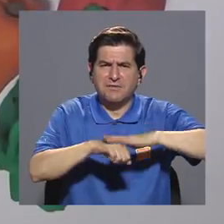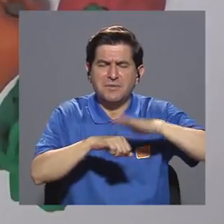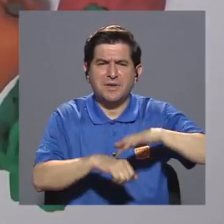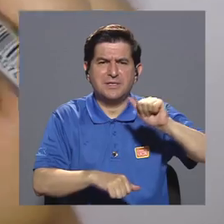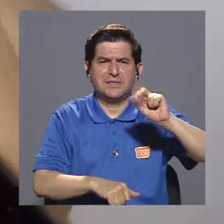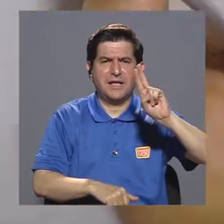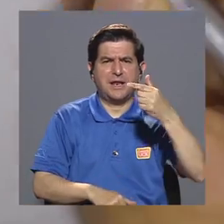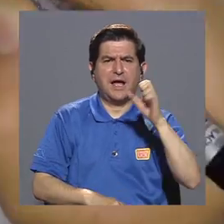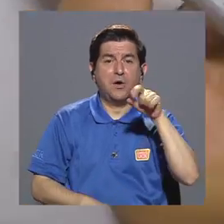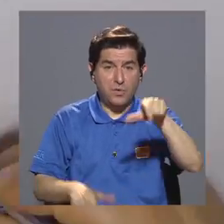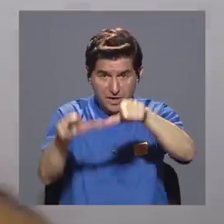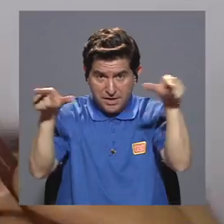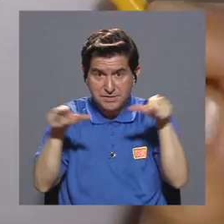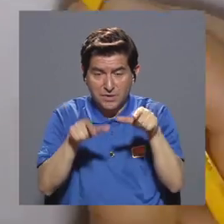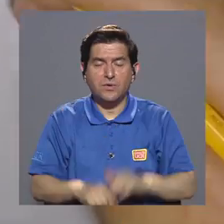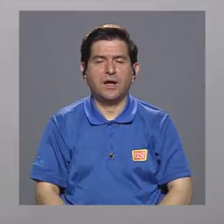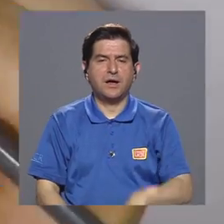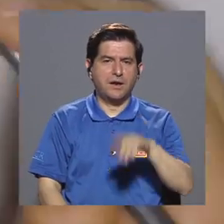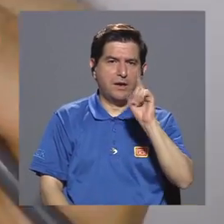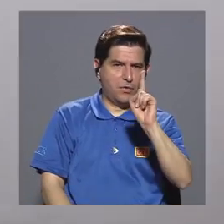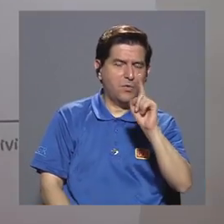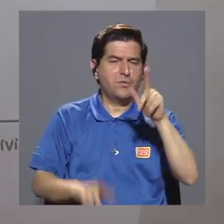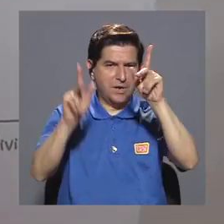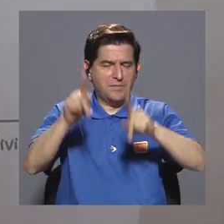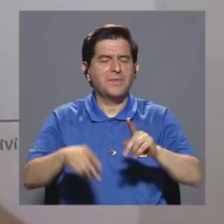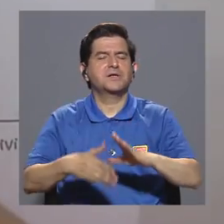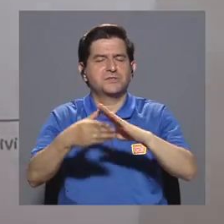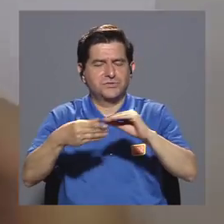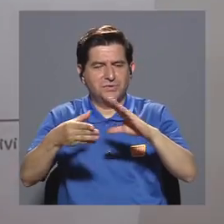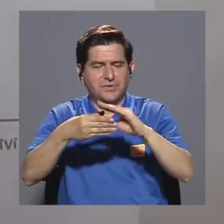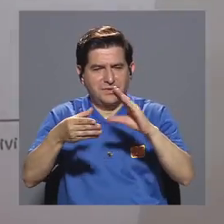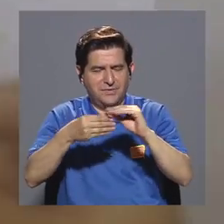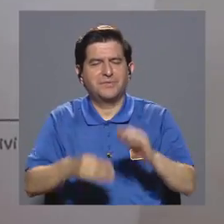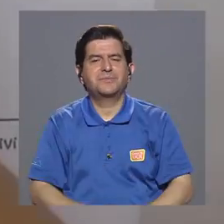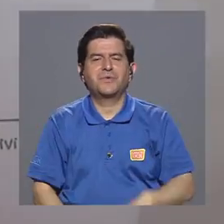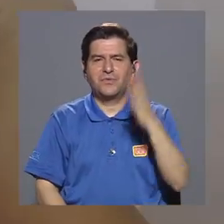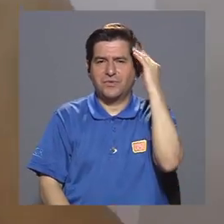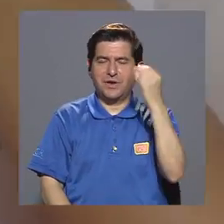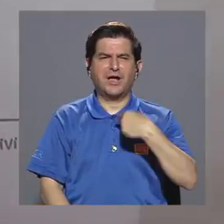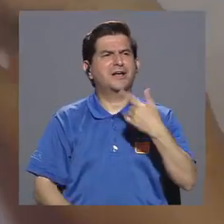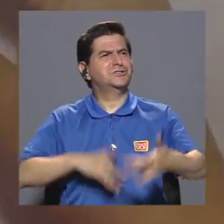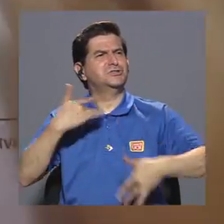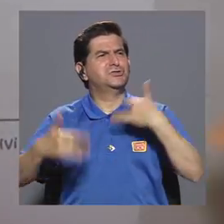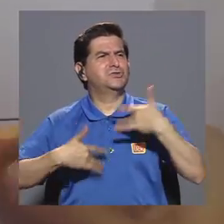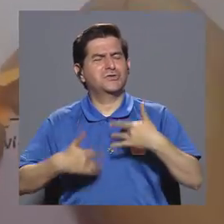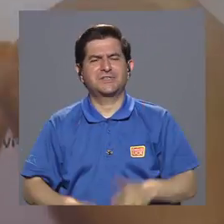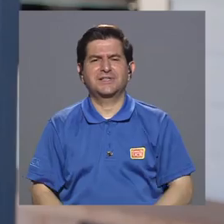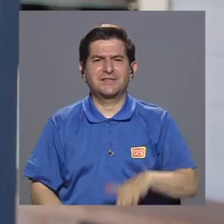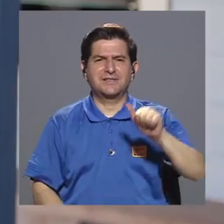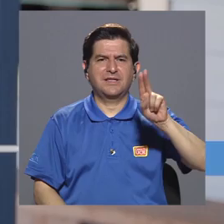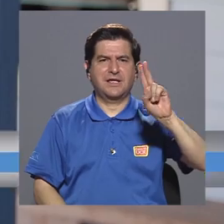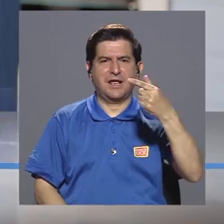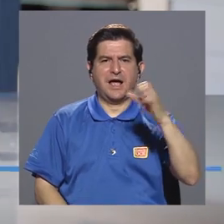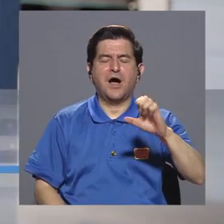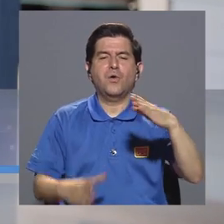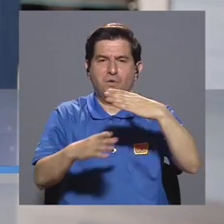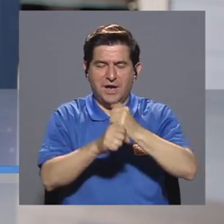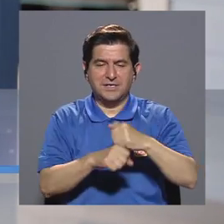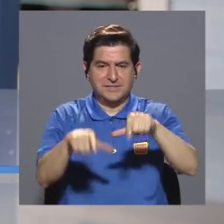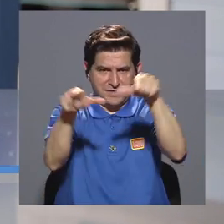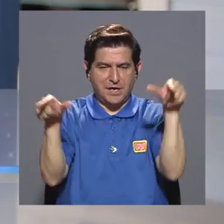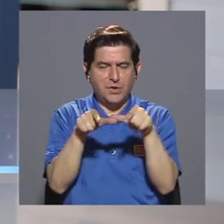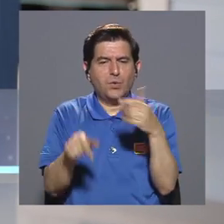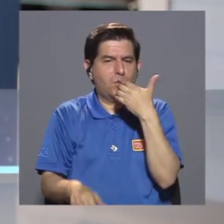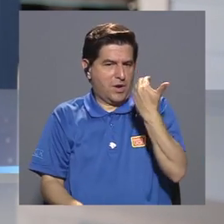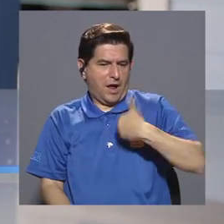permitió a AUGE llegar hasta ahí? Uno de ellos nos comparte su experiencia. Lo que yo siento que AUGE tiene y que ha hecho para